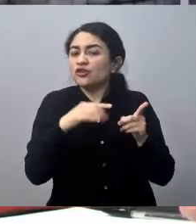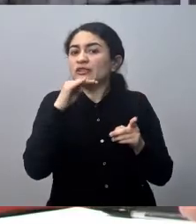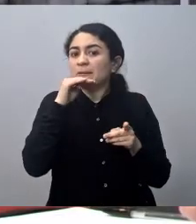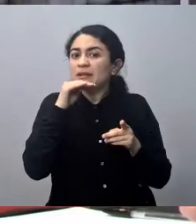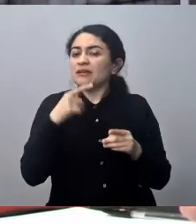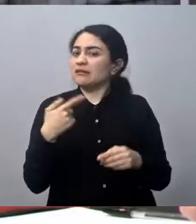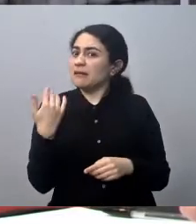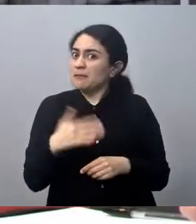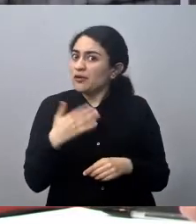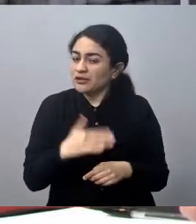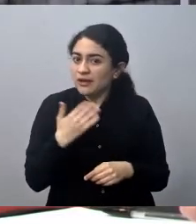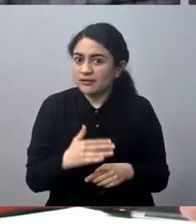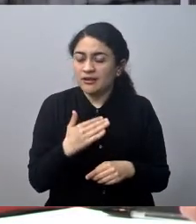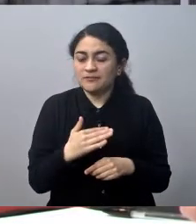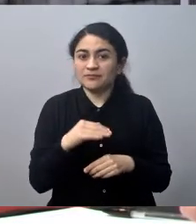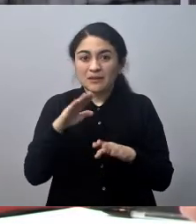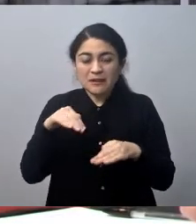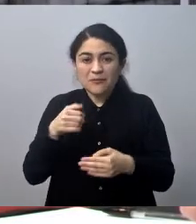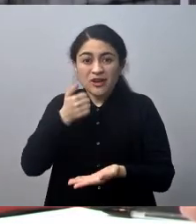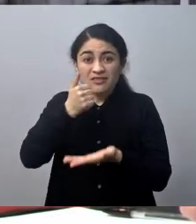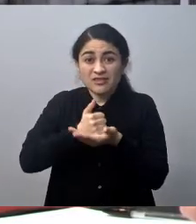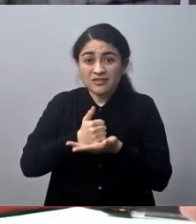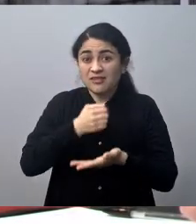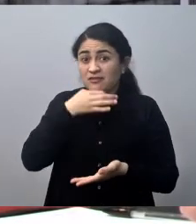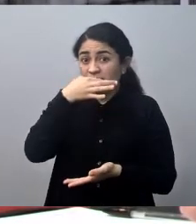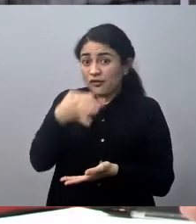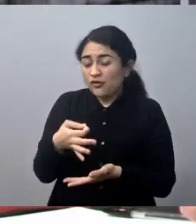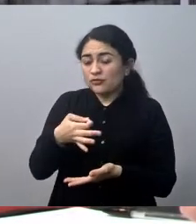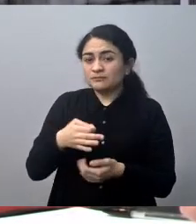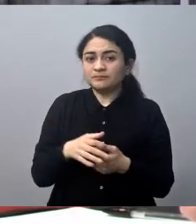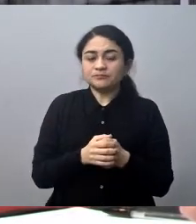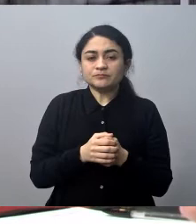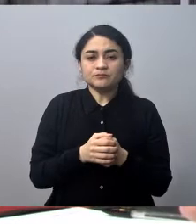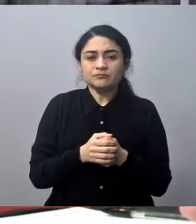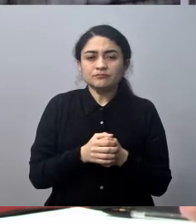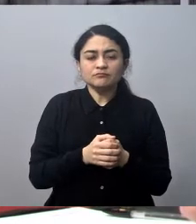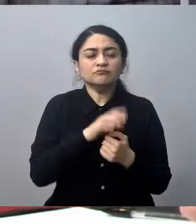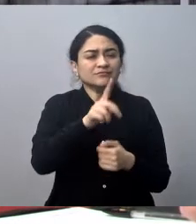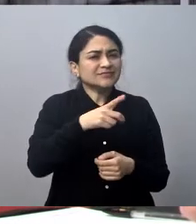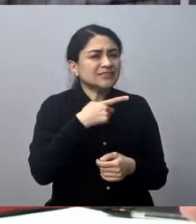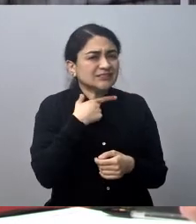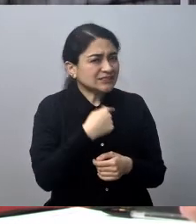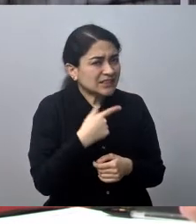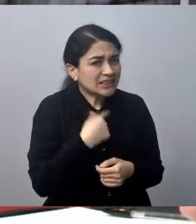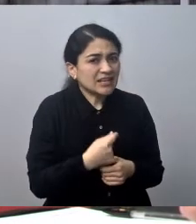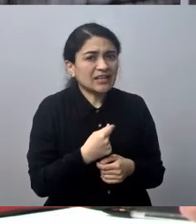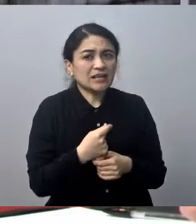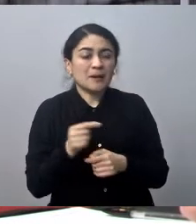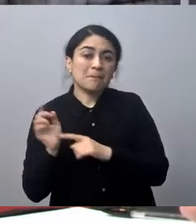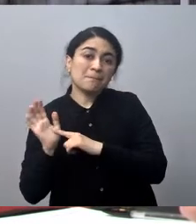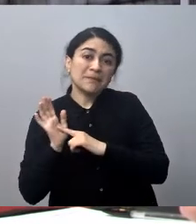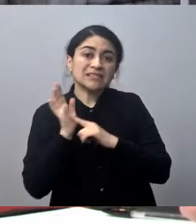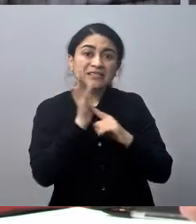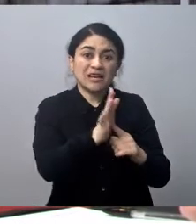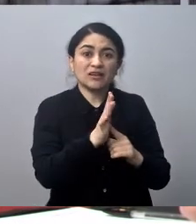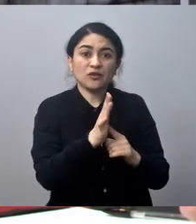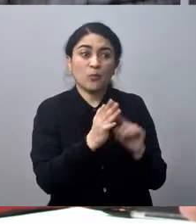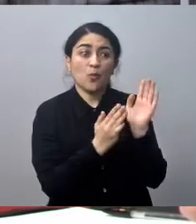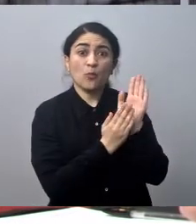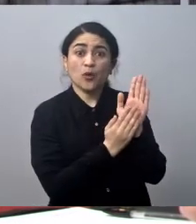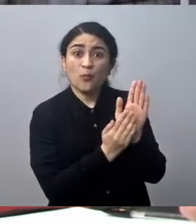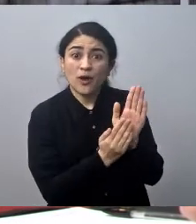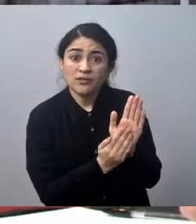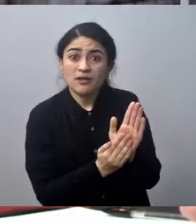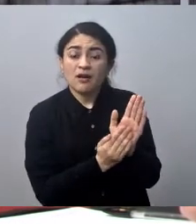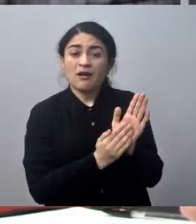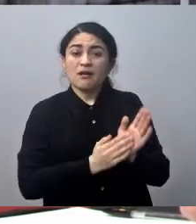es fundamental, y lo mencionaba el Intendente, es que se quiere presentar una propuesta